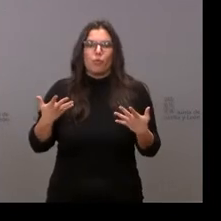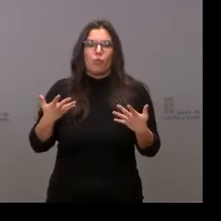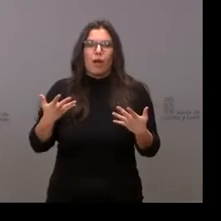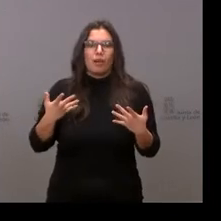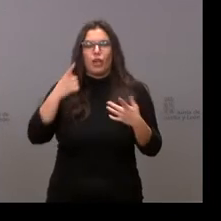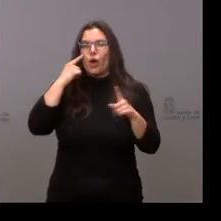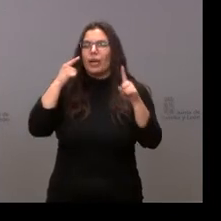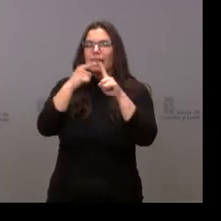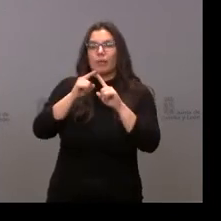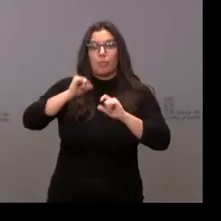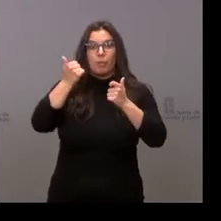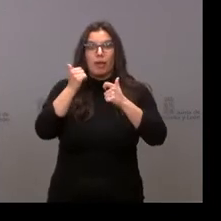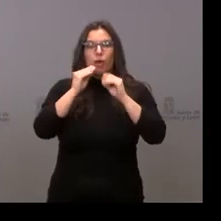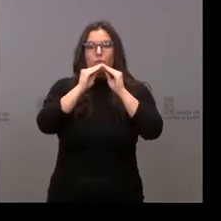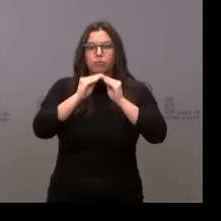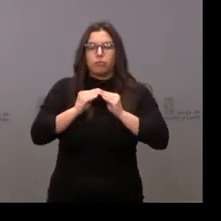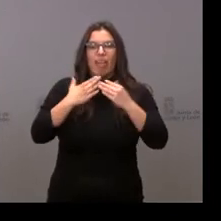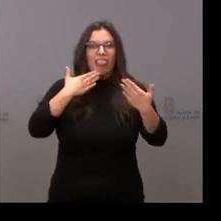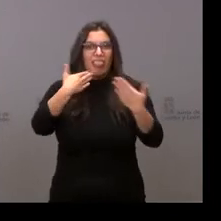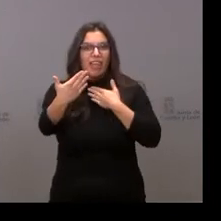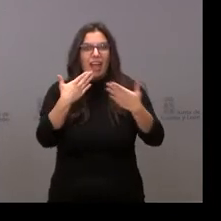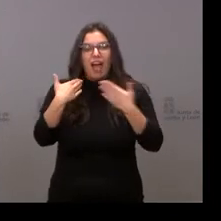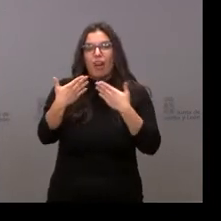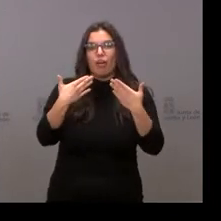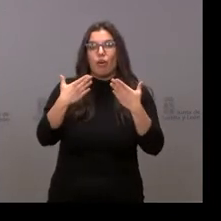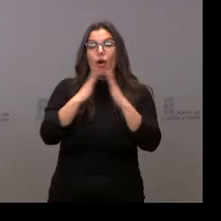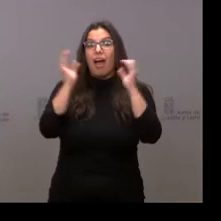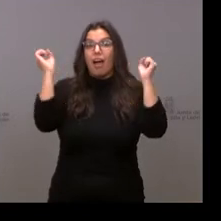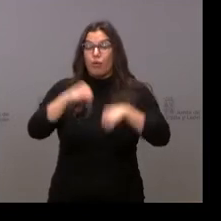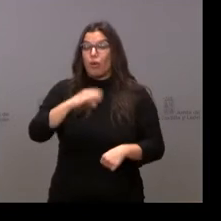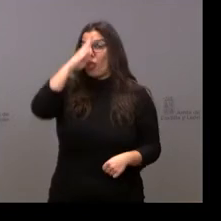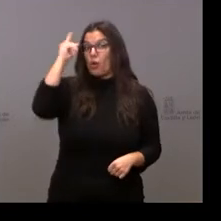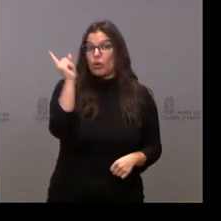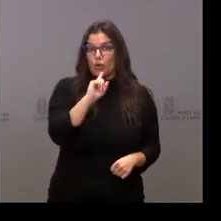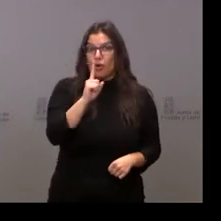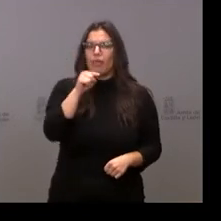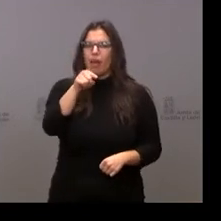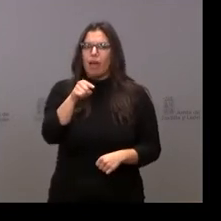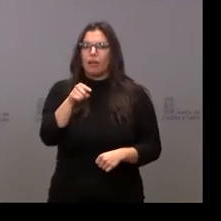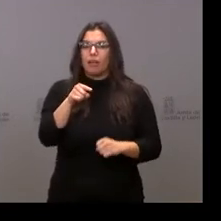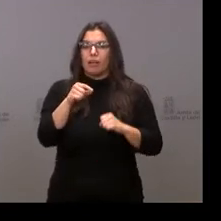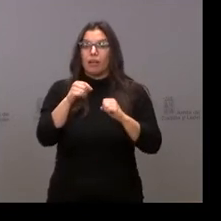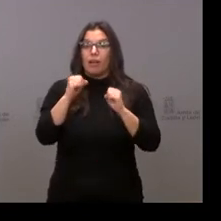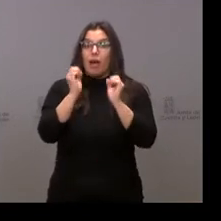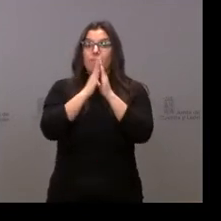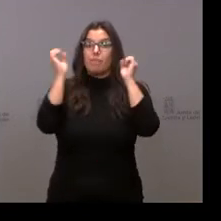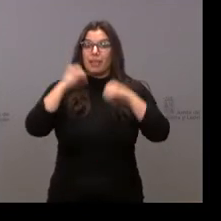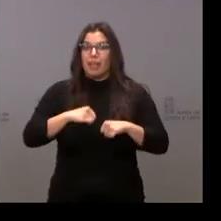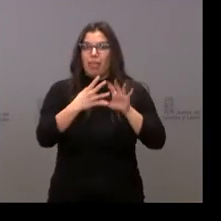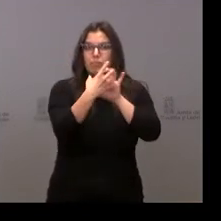diálogo y de acuerdo. No olvidemos que fue una Constitución dialogada y pactada entre todos,